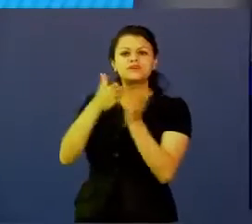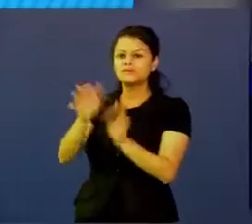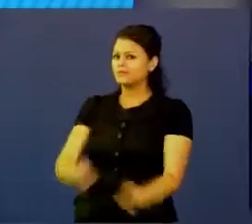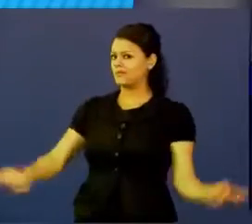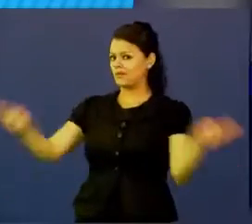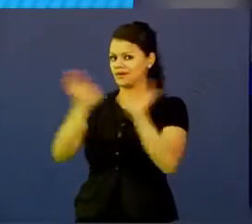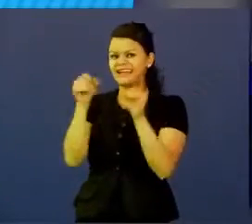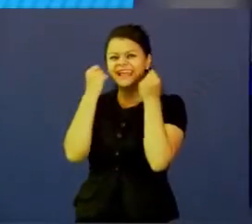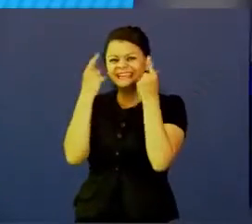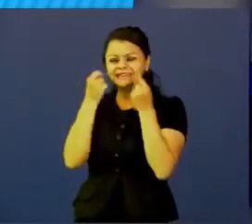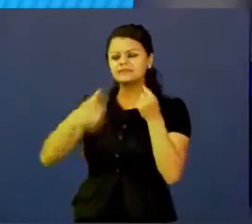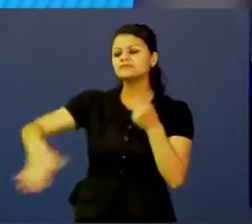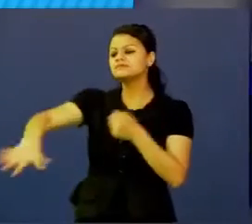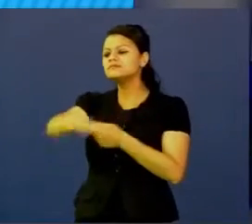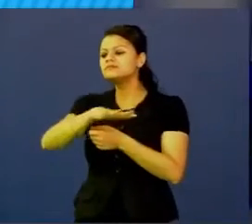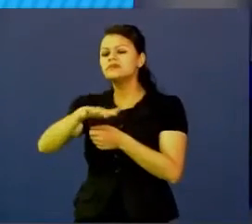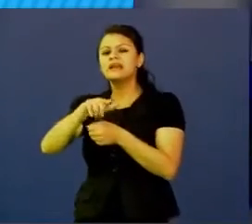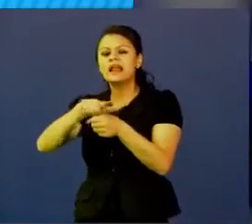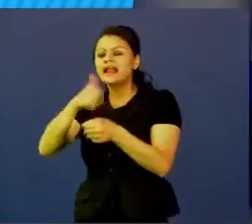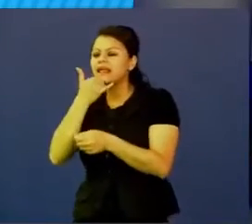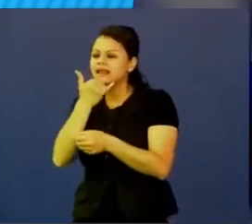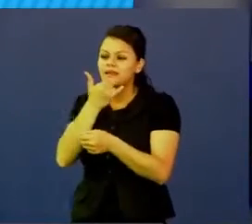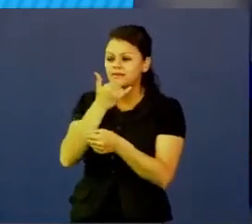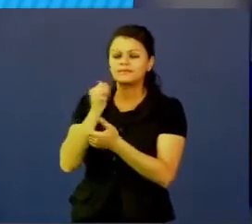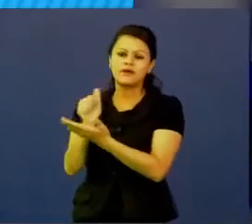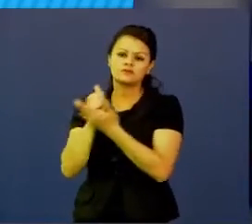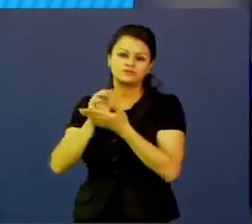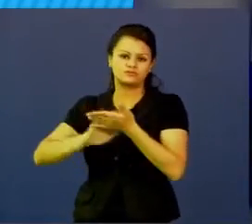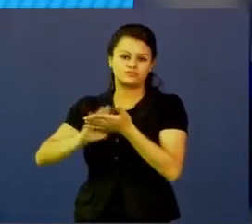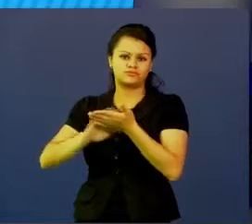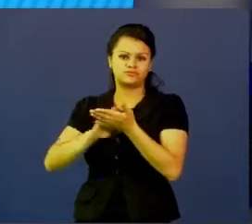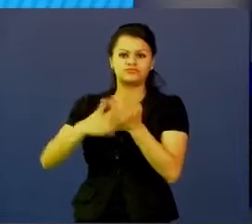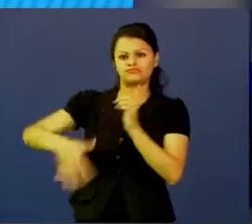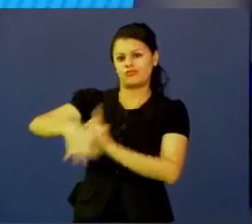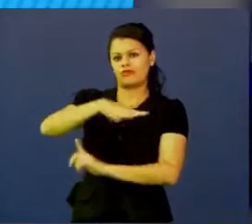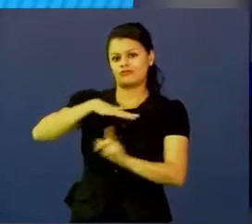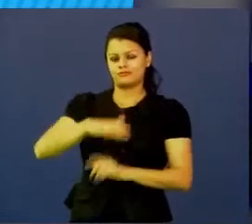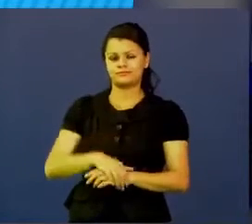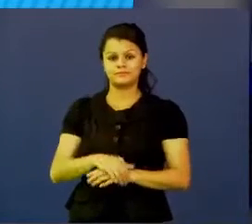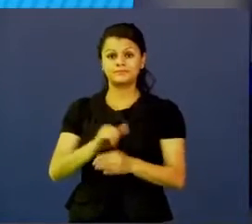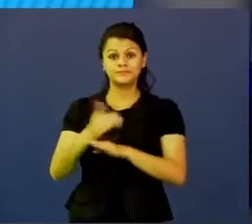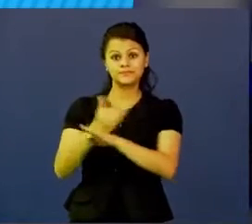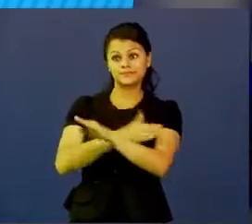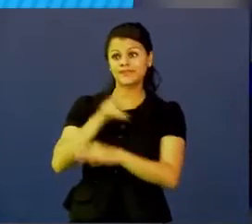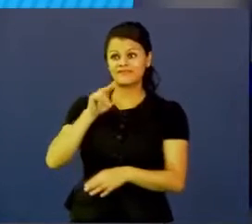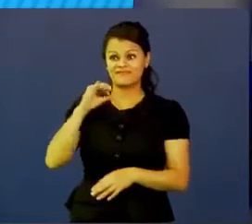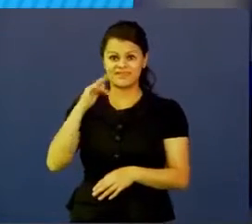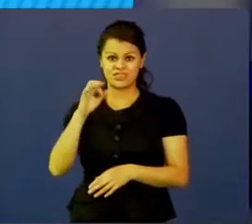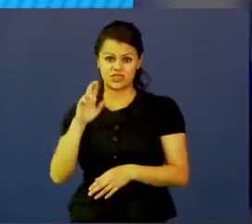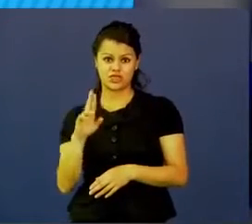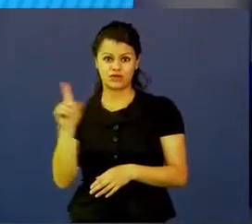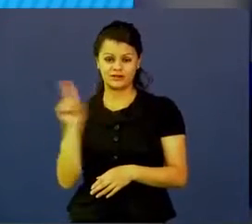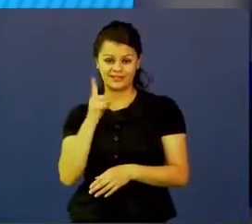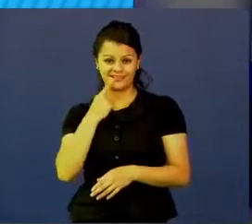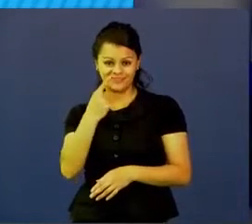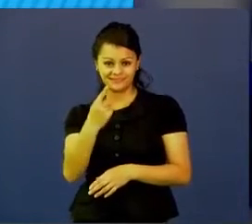soluciones para nuestros entornos. Como decía Víctor, esta es una comunidad que los invito a hacer parte de ella,